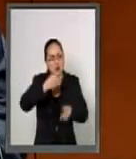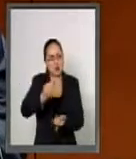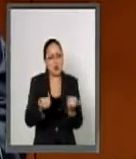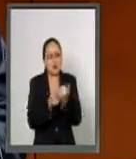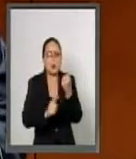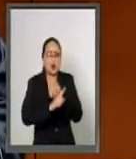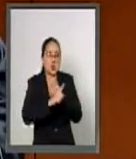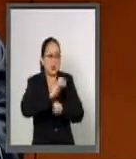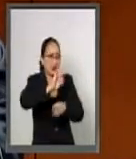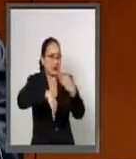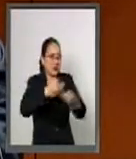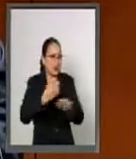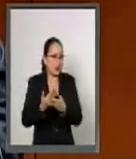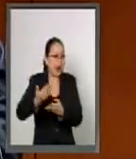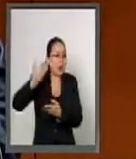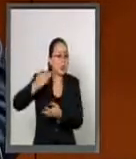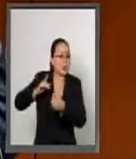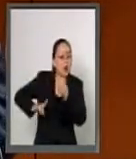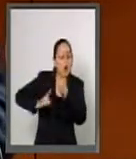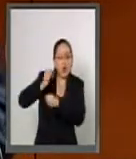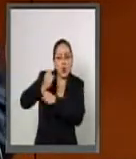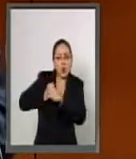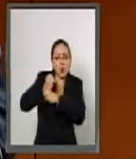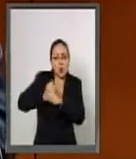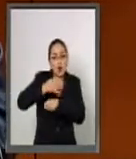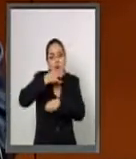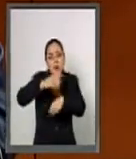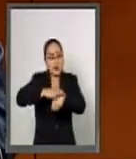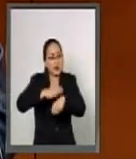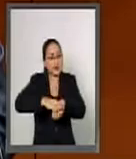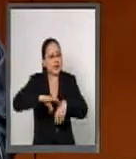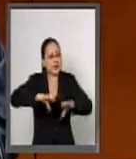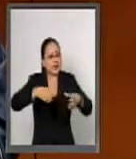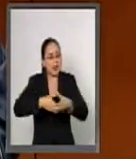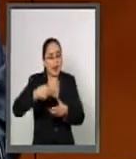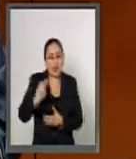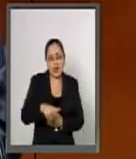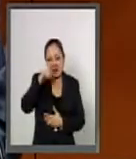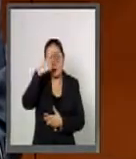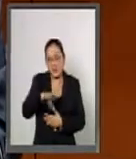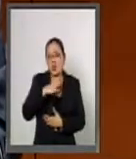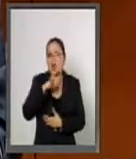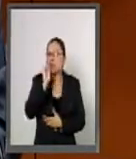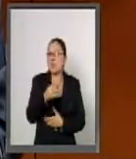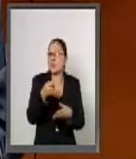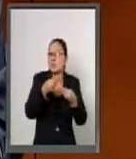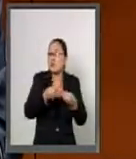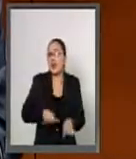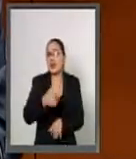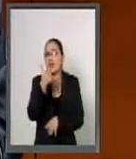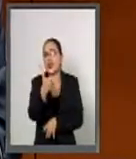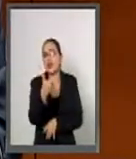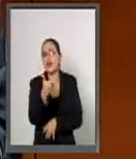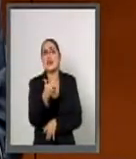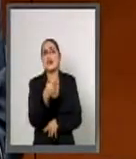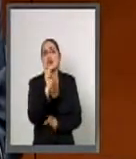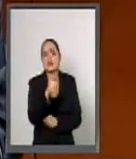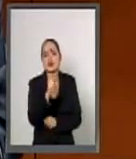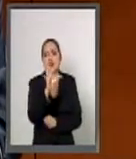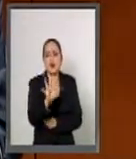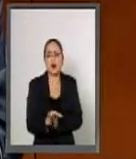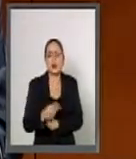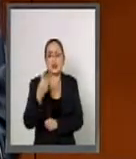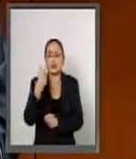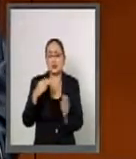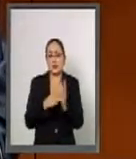En un estudio reciente se afirma que la piratería arroja en el país una pérdida de más de 43 mil